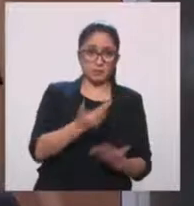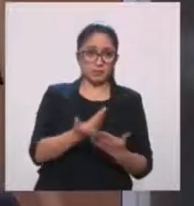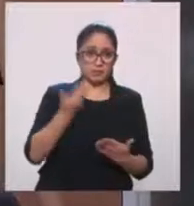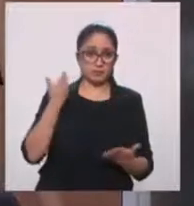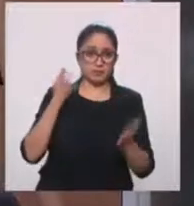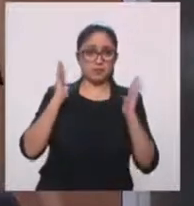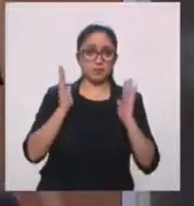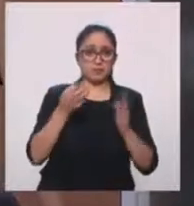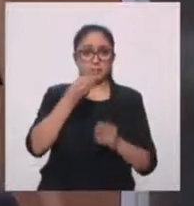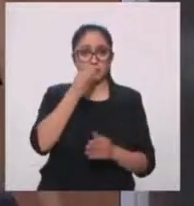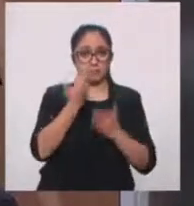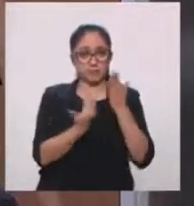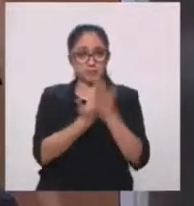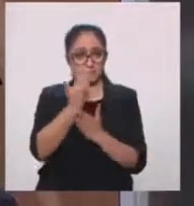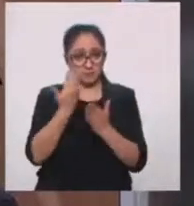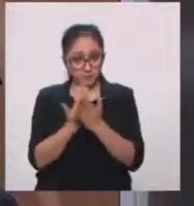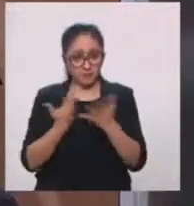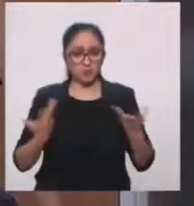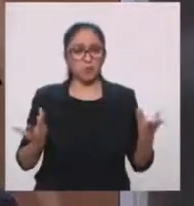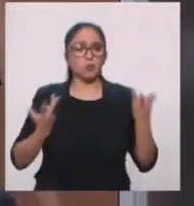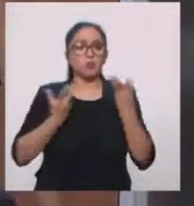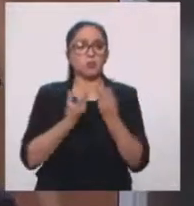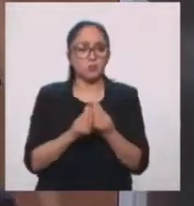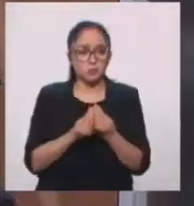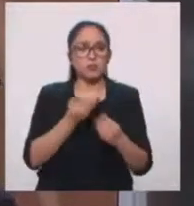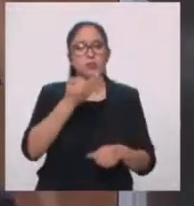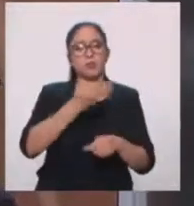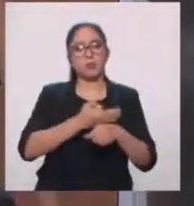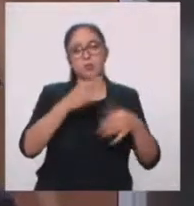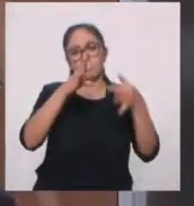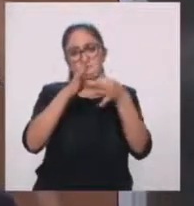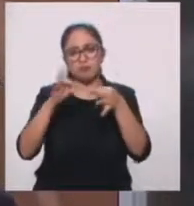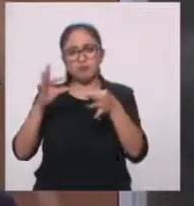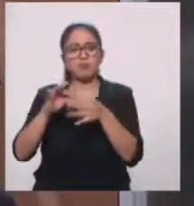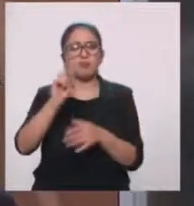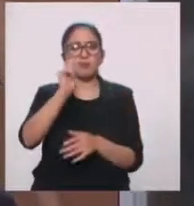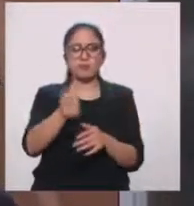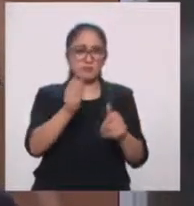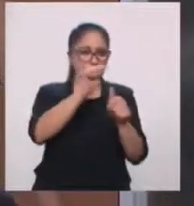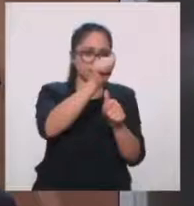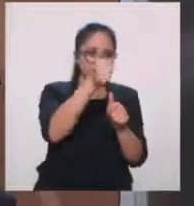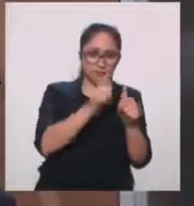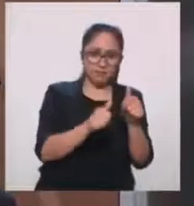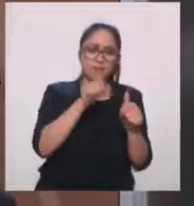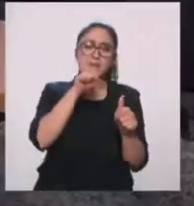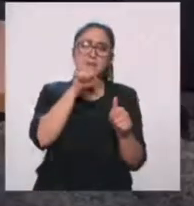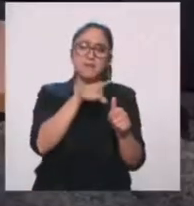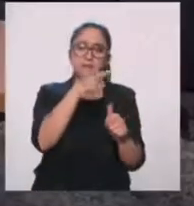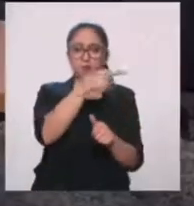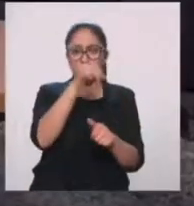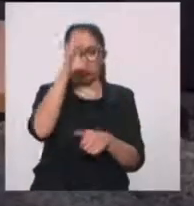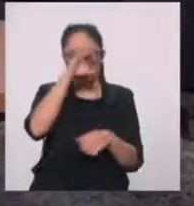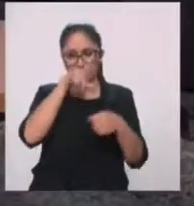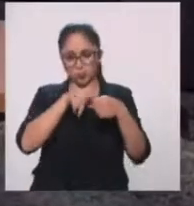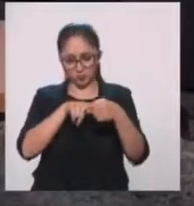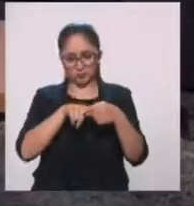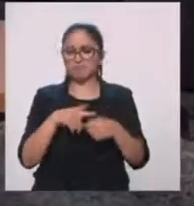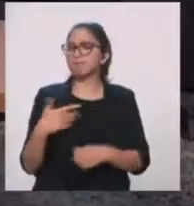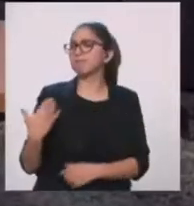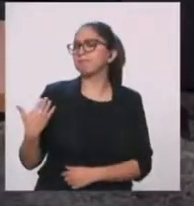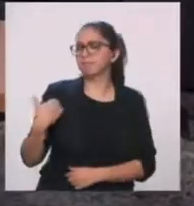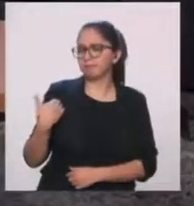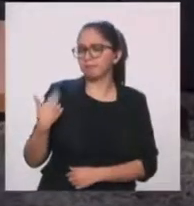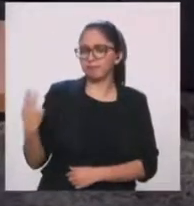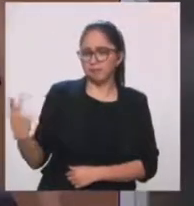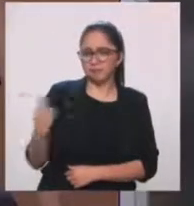compañía con nosotros y bueno, pues vámonos en formación relevante de las artes y las culturas. Oye, Nery, tú decías, bueno, comentamos hace un rato